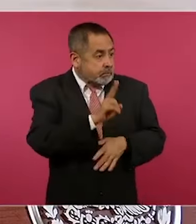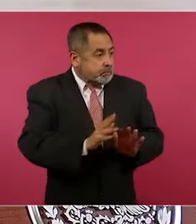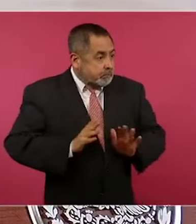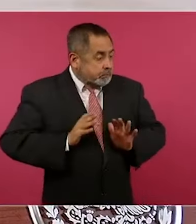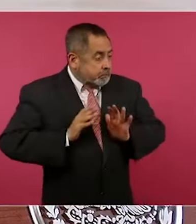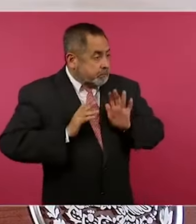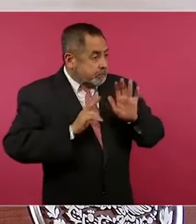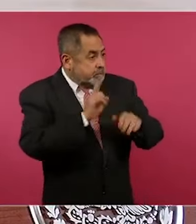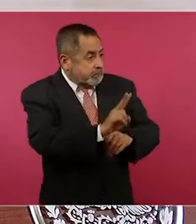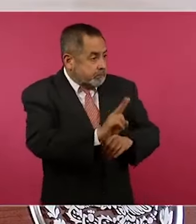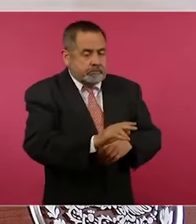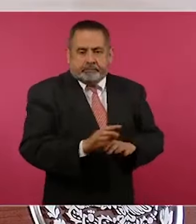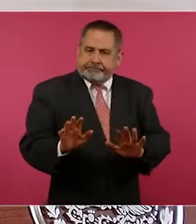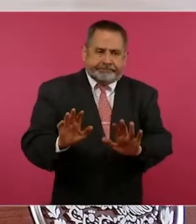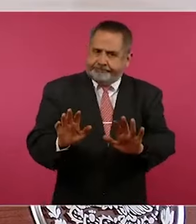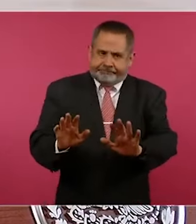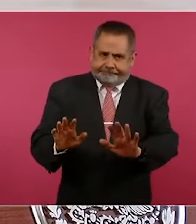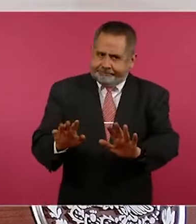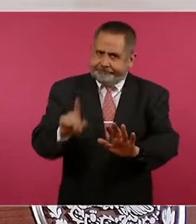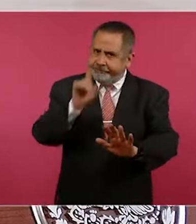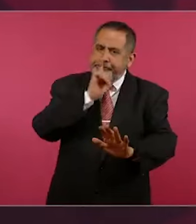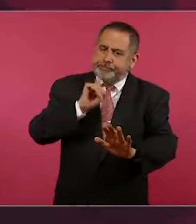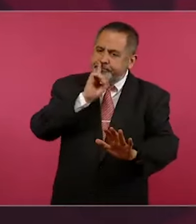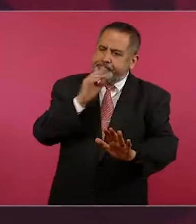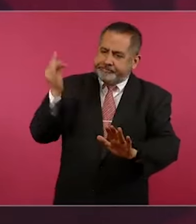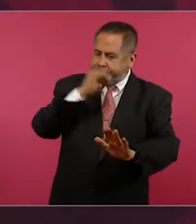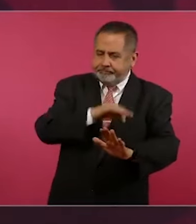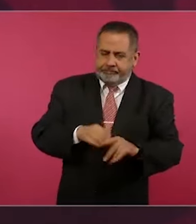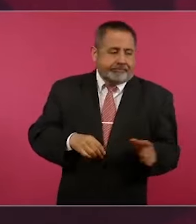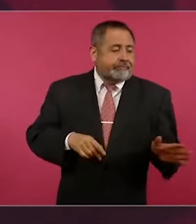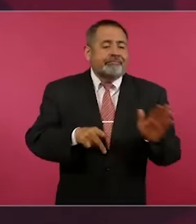Las por ejemplo, de los periodistas.